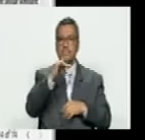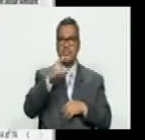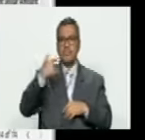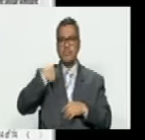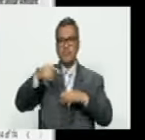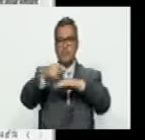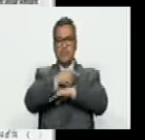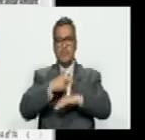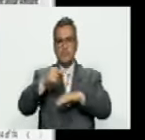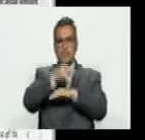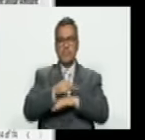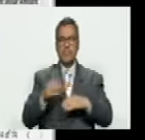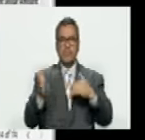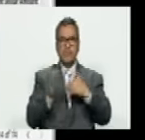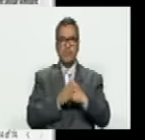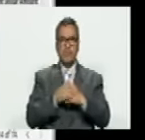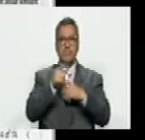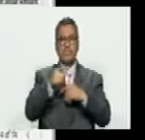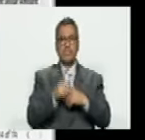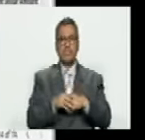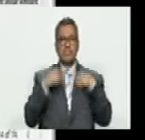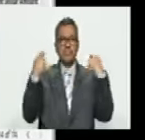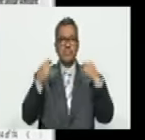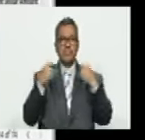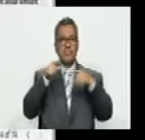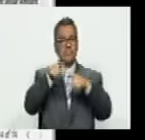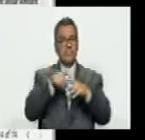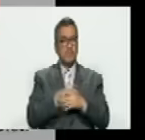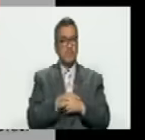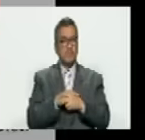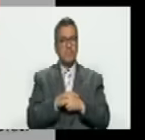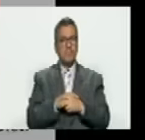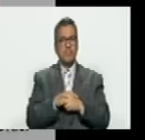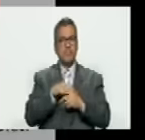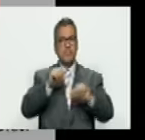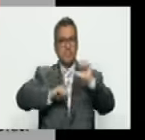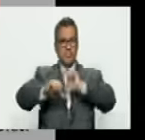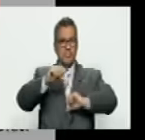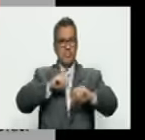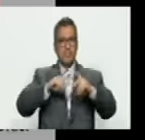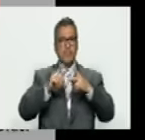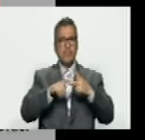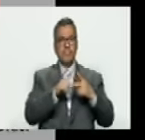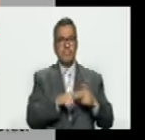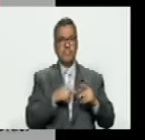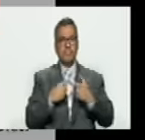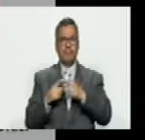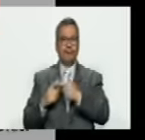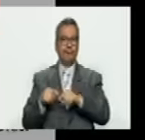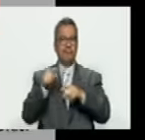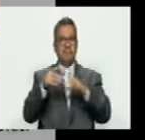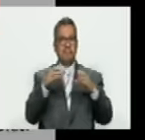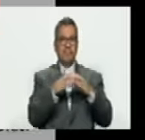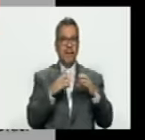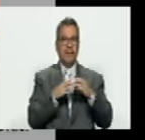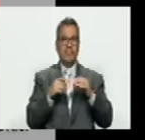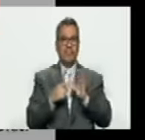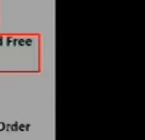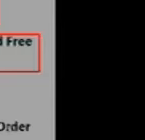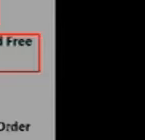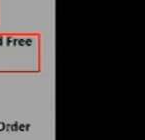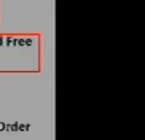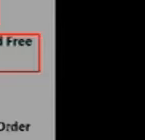iba el gobierno a cerrar ellos estimulan a través del laboratorio forense de investigación digital estos grupos de